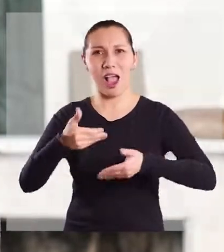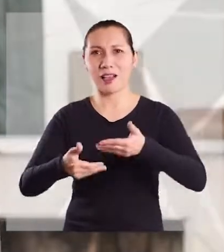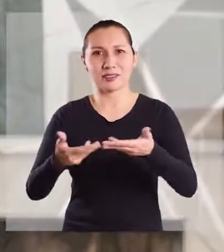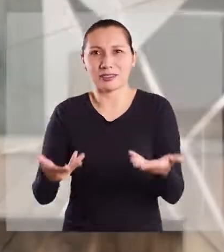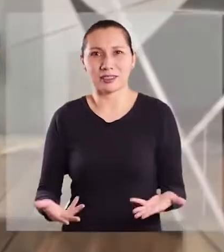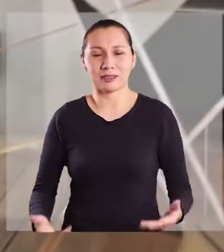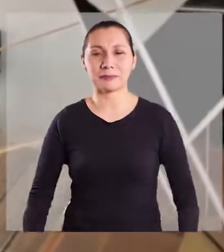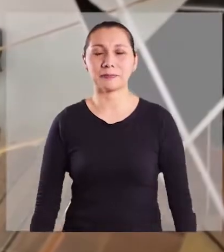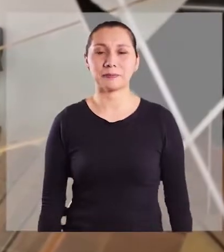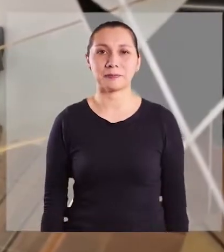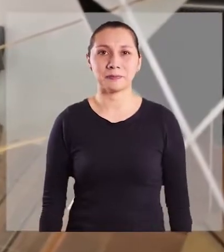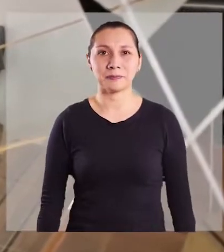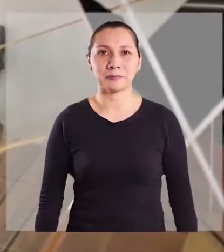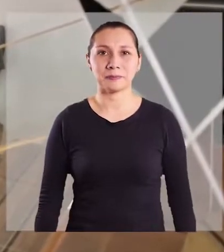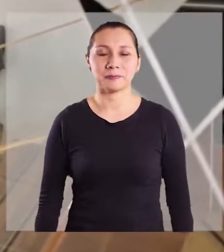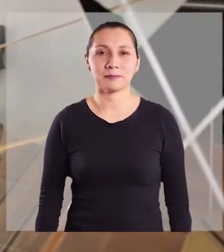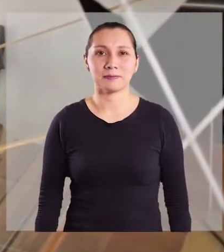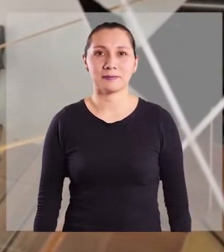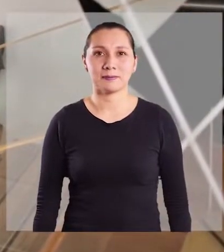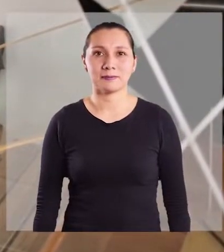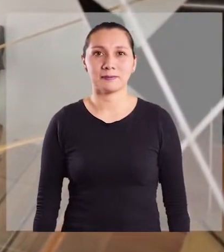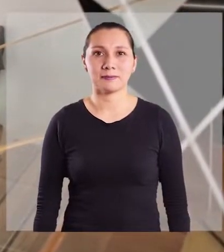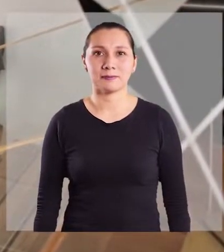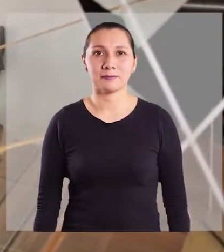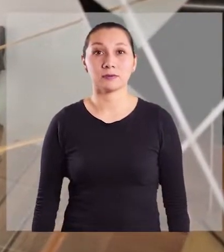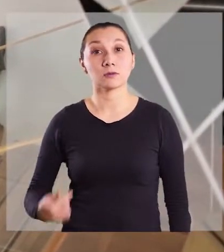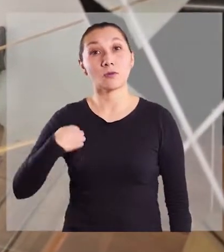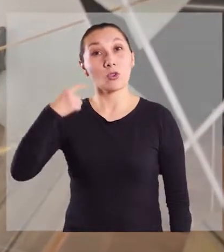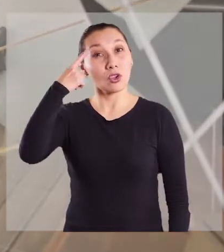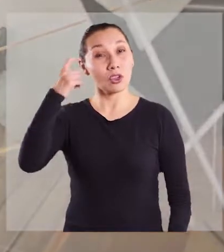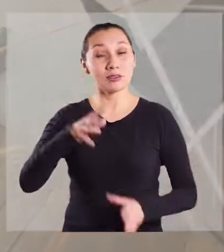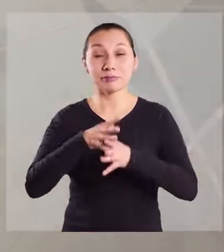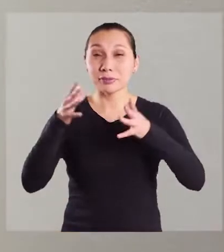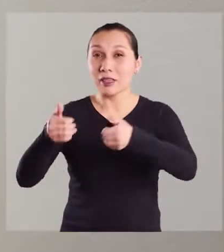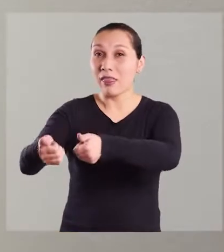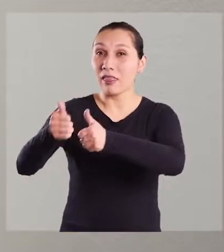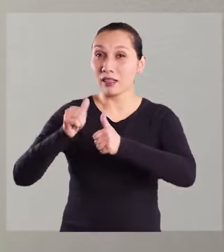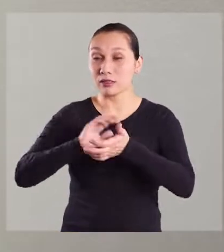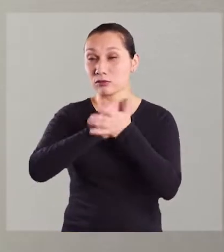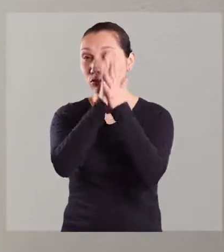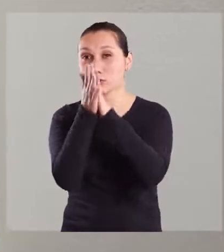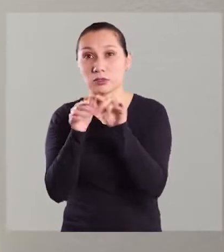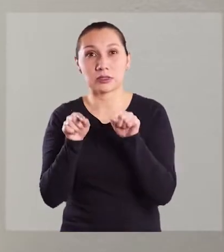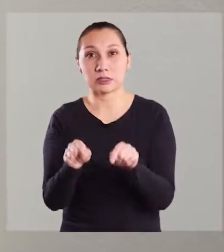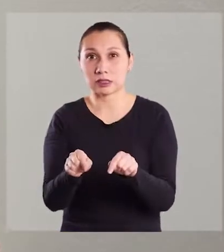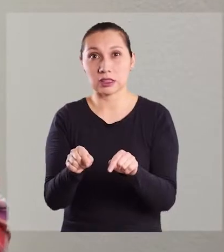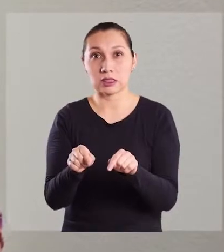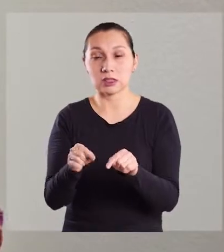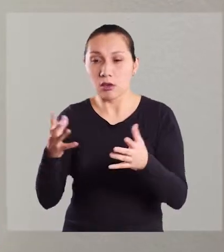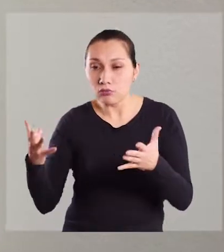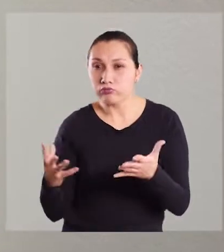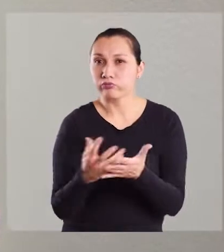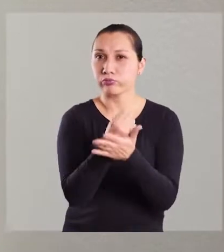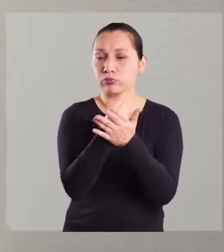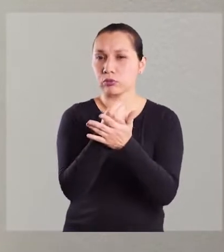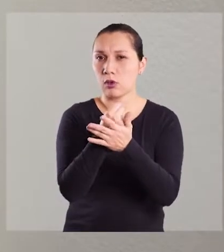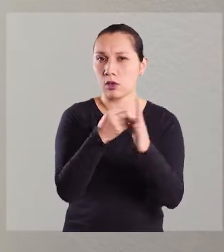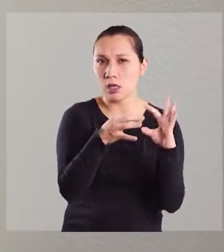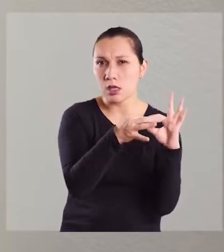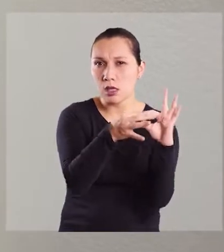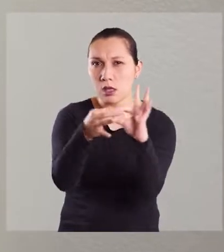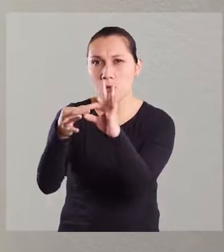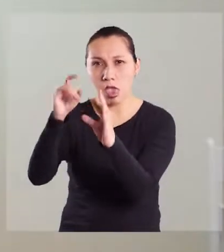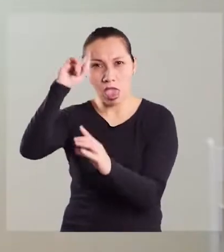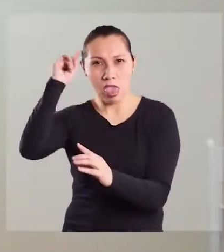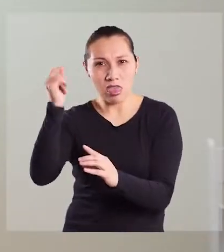hacer el arte. Encuentro de artistas, facilitadores y organizadores al interior del MAVI. Yo creo que el gran desafío de todo esto fue lograr aunar